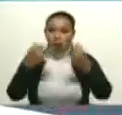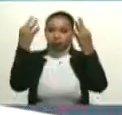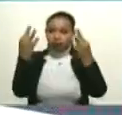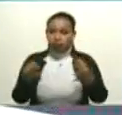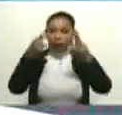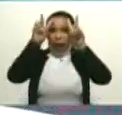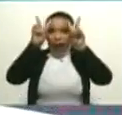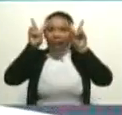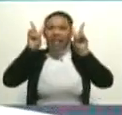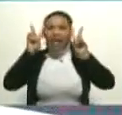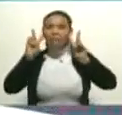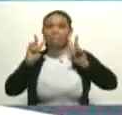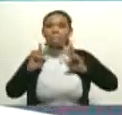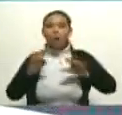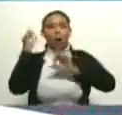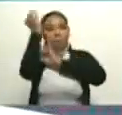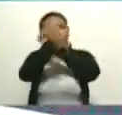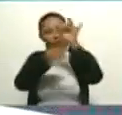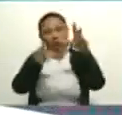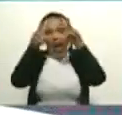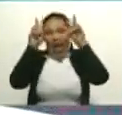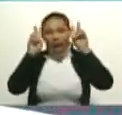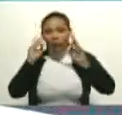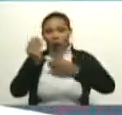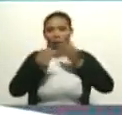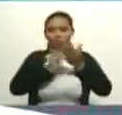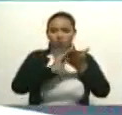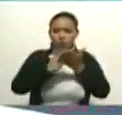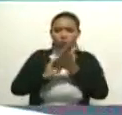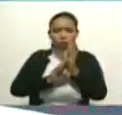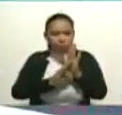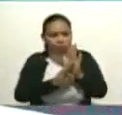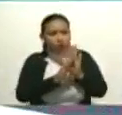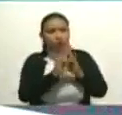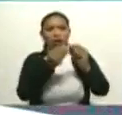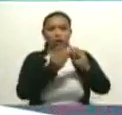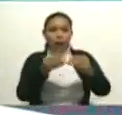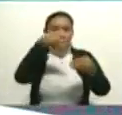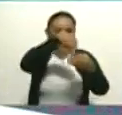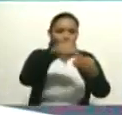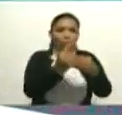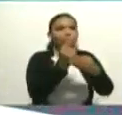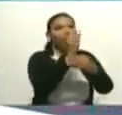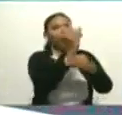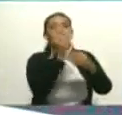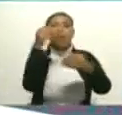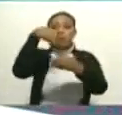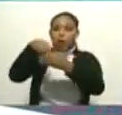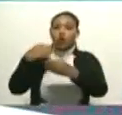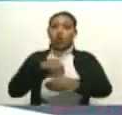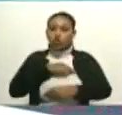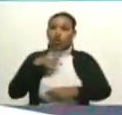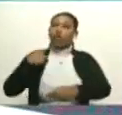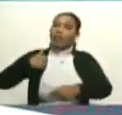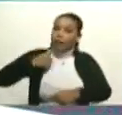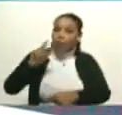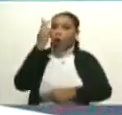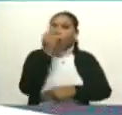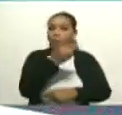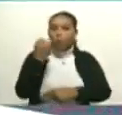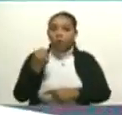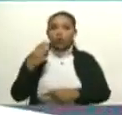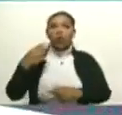sanos. Una Amazonía que vaya a una recuperación, a una reforestación. Es el compromiso que tenemos con nuestro pueblo.